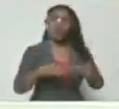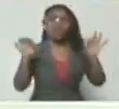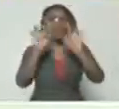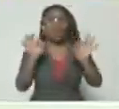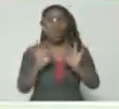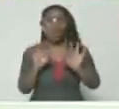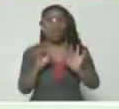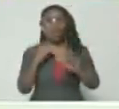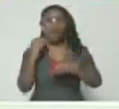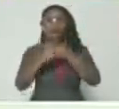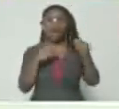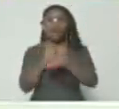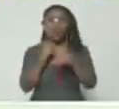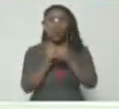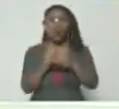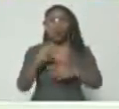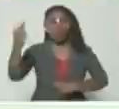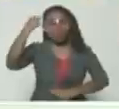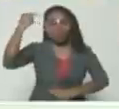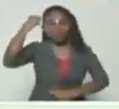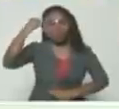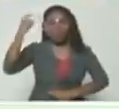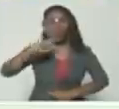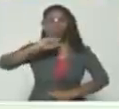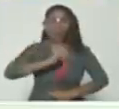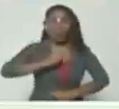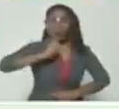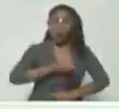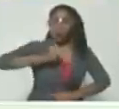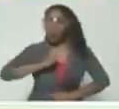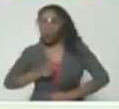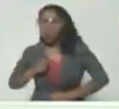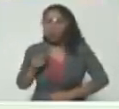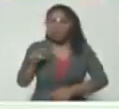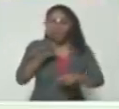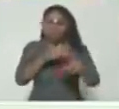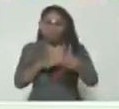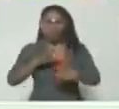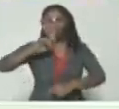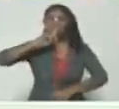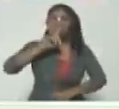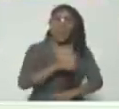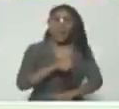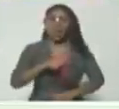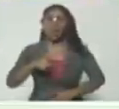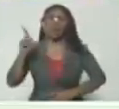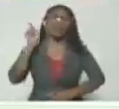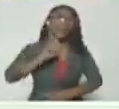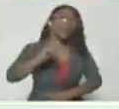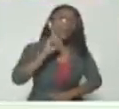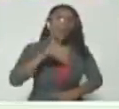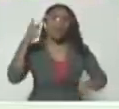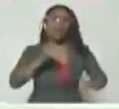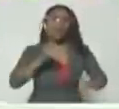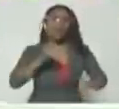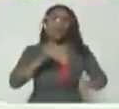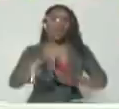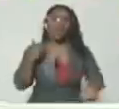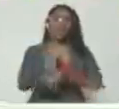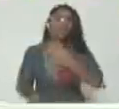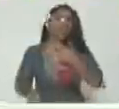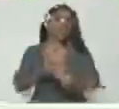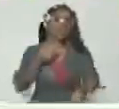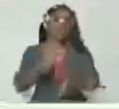enganche al odio, que nadie se enganche a la intriga, a la maldad, a la mentira. No importa que